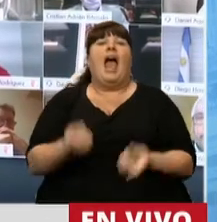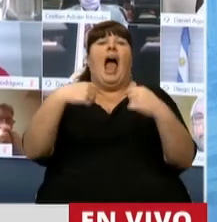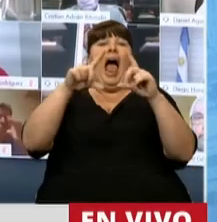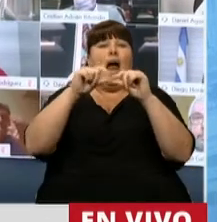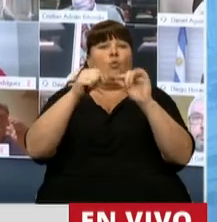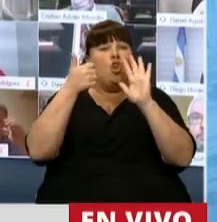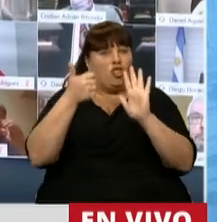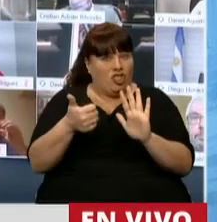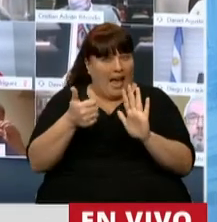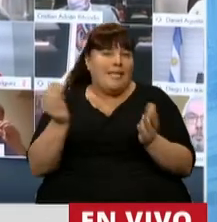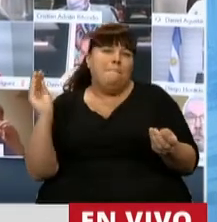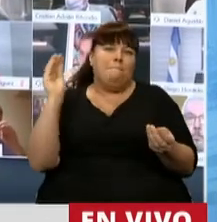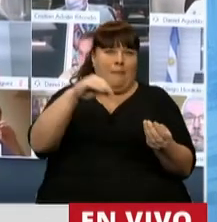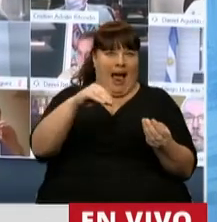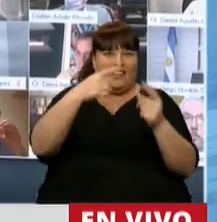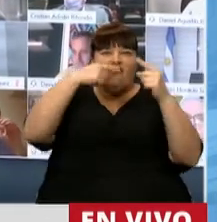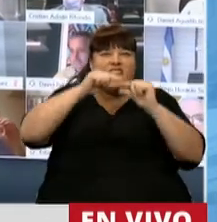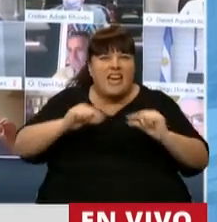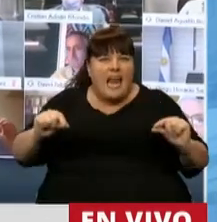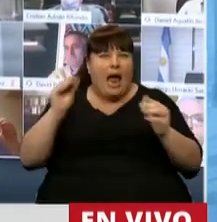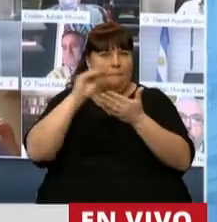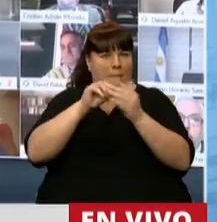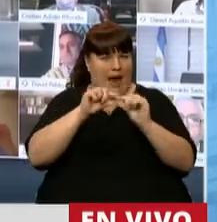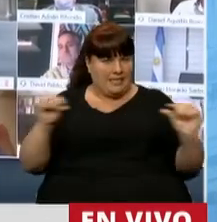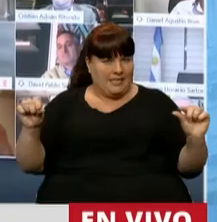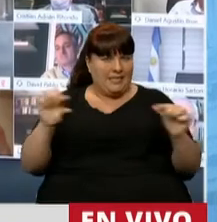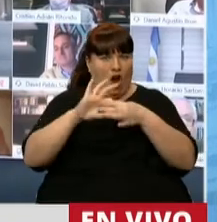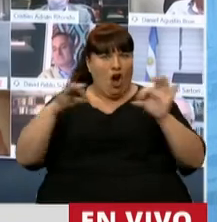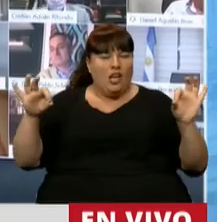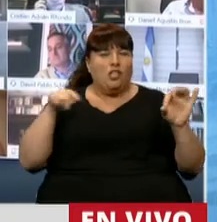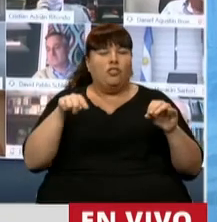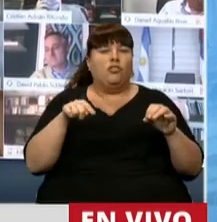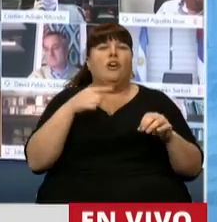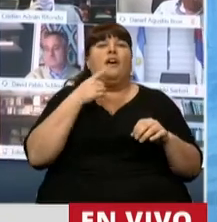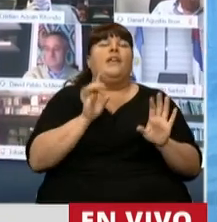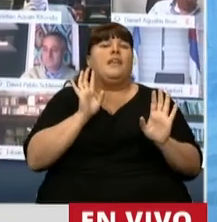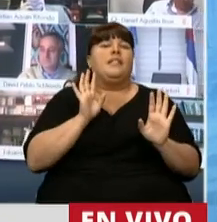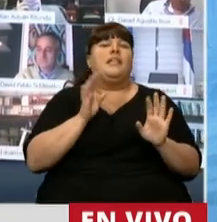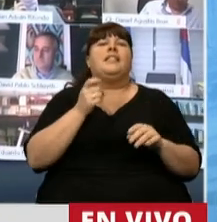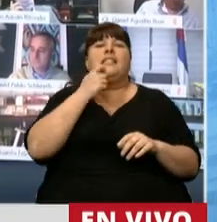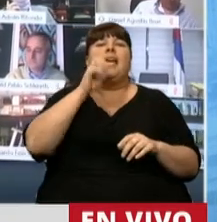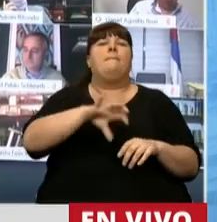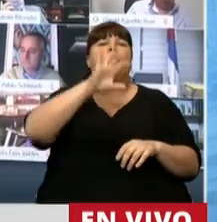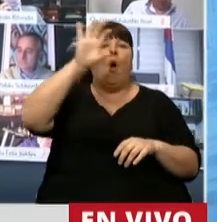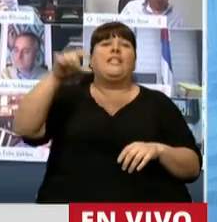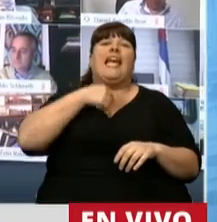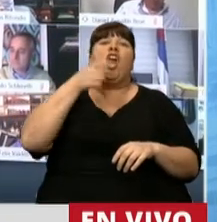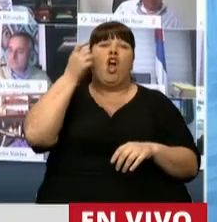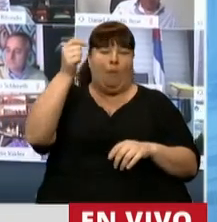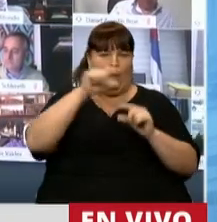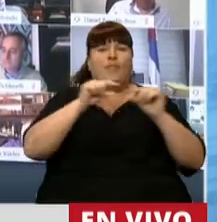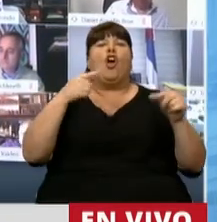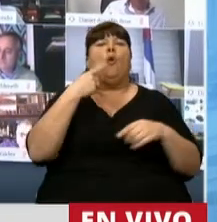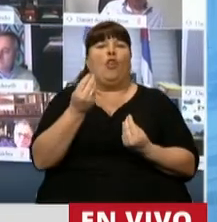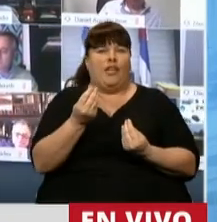artículo sexto se agrega al final un párrafo que prevé para que las provincias que quieran comprar, que dice